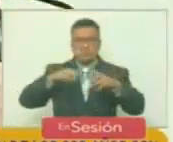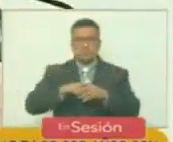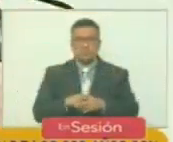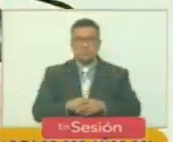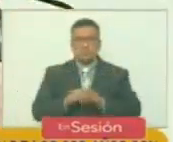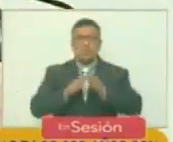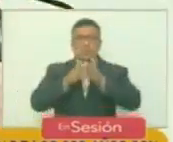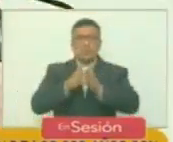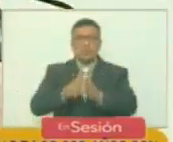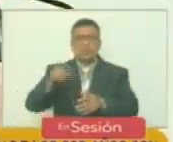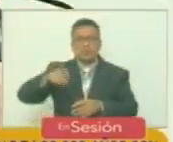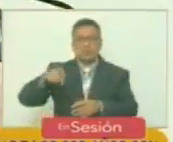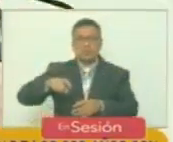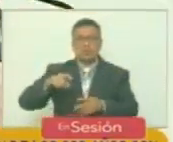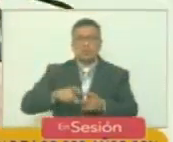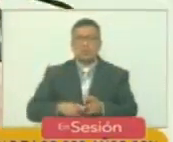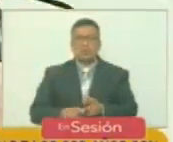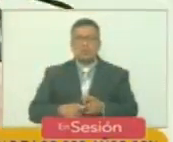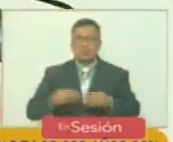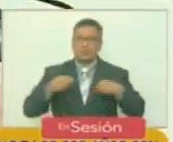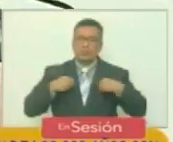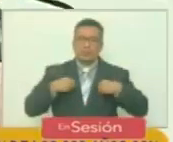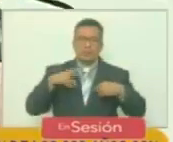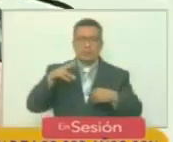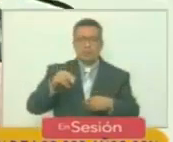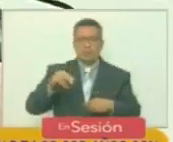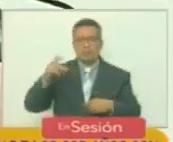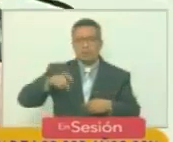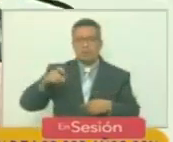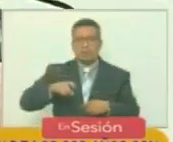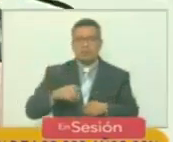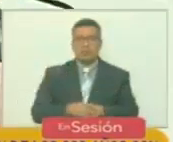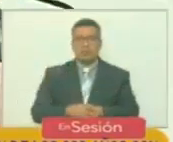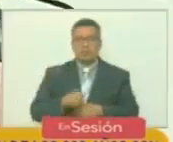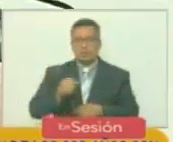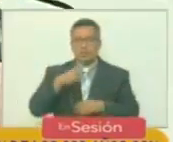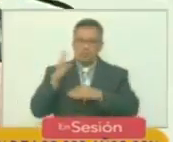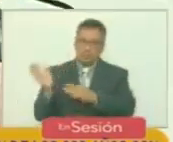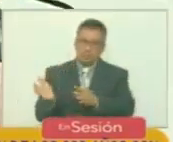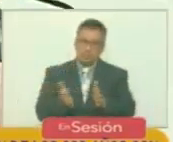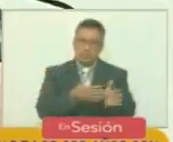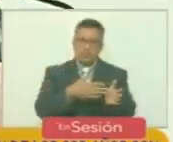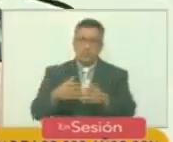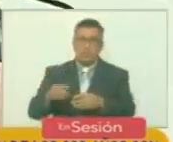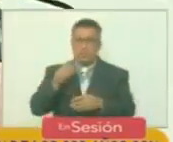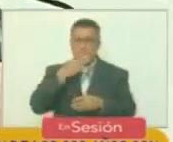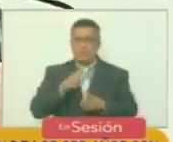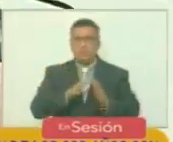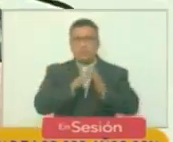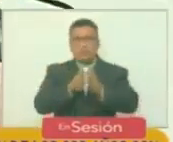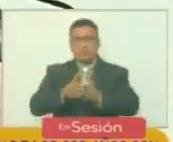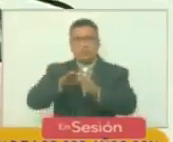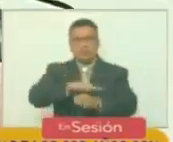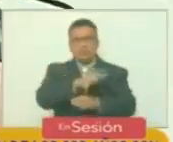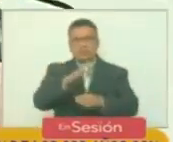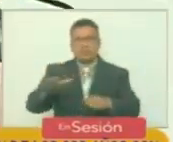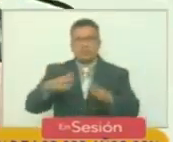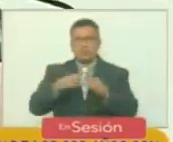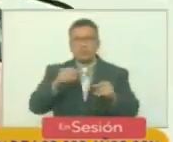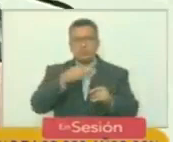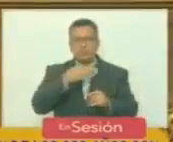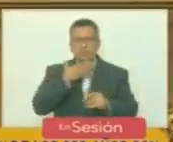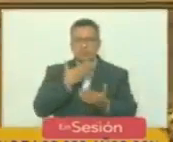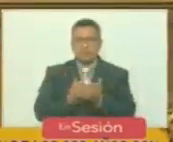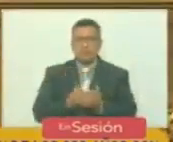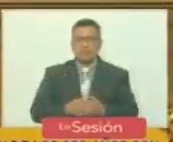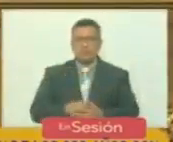navegar es necesario vivir no es necesario buen aviento y buena mar esto por